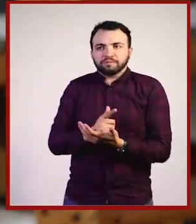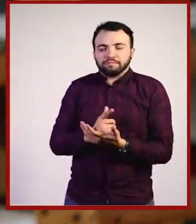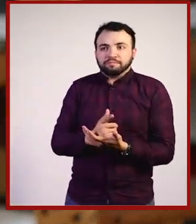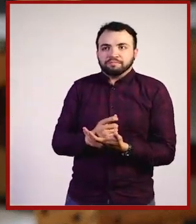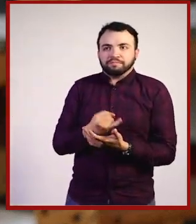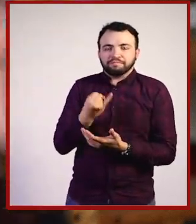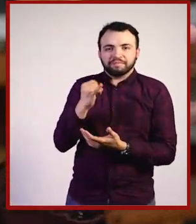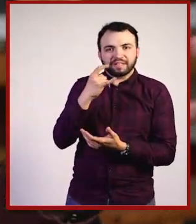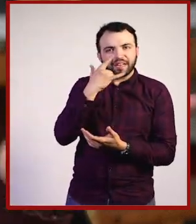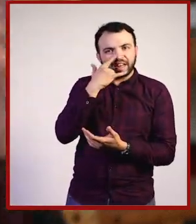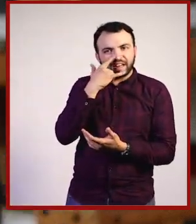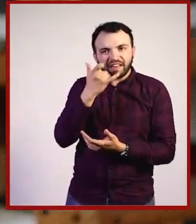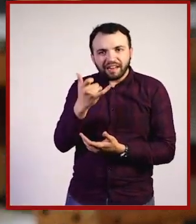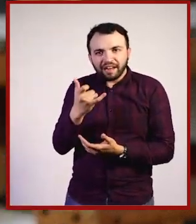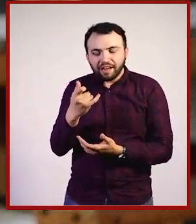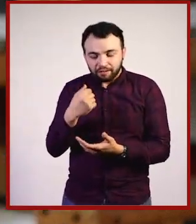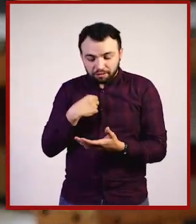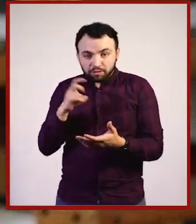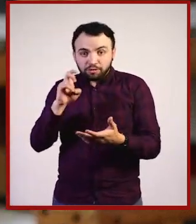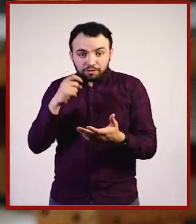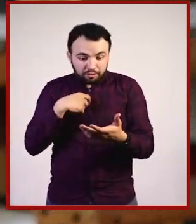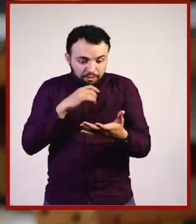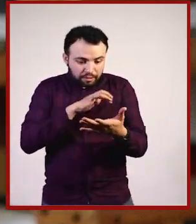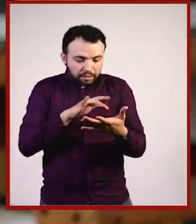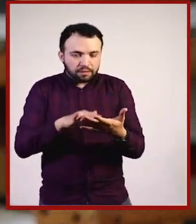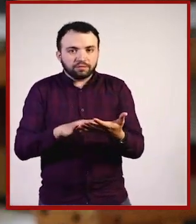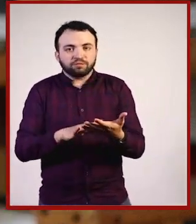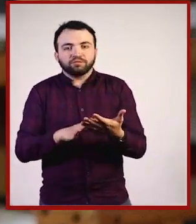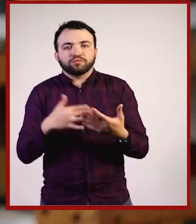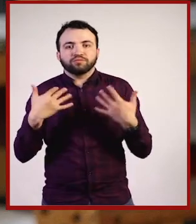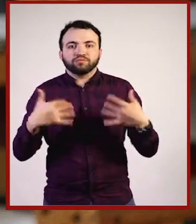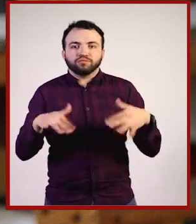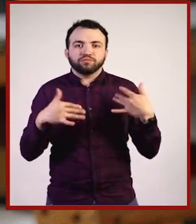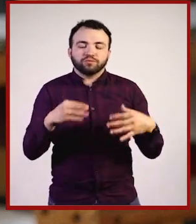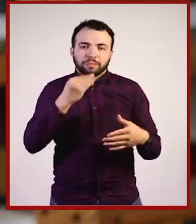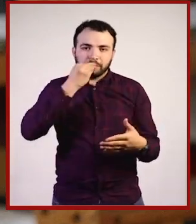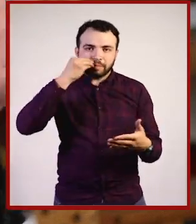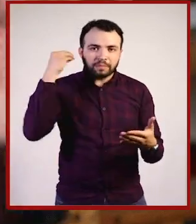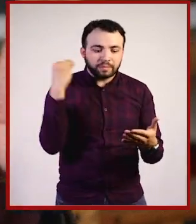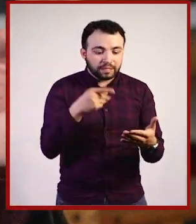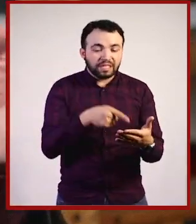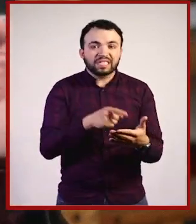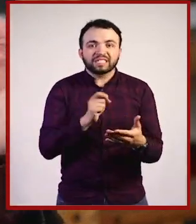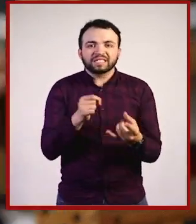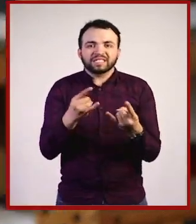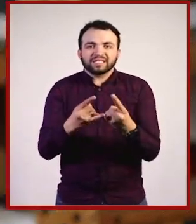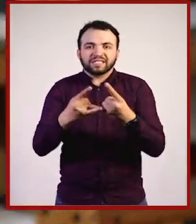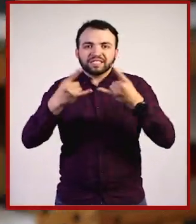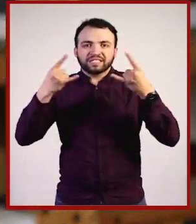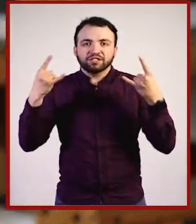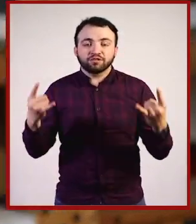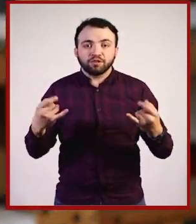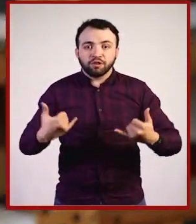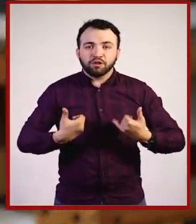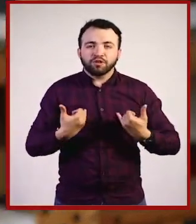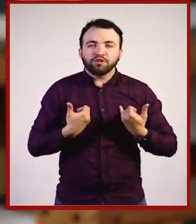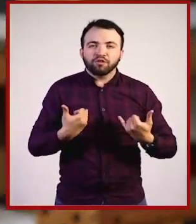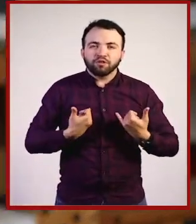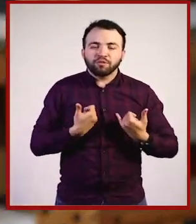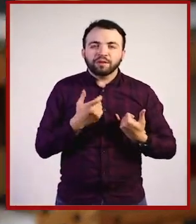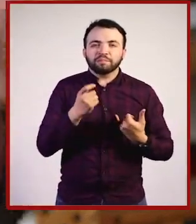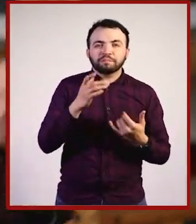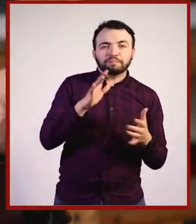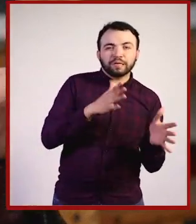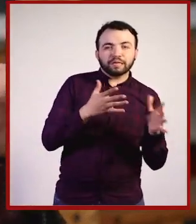Lo leí y me maravilló porque curiosamente trata de la historia de un adolescente que está entre la secundaria y la